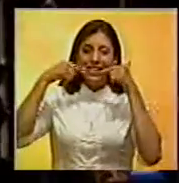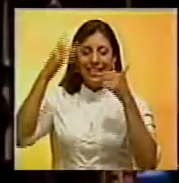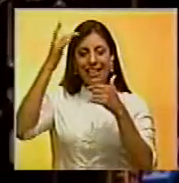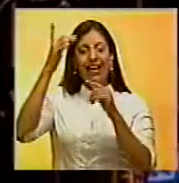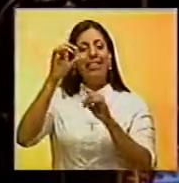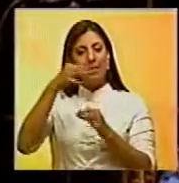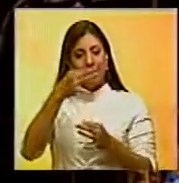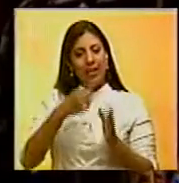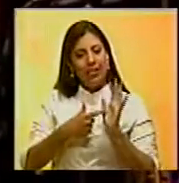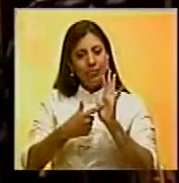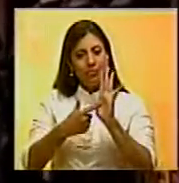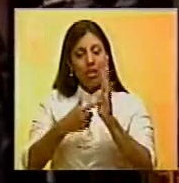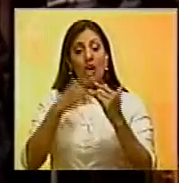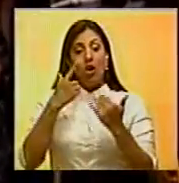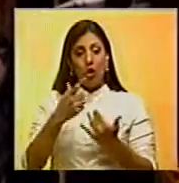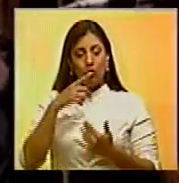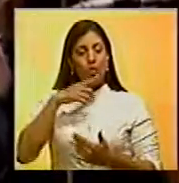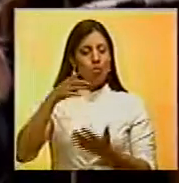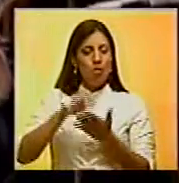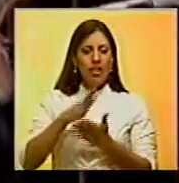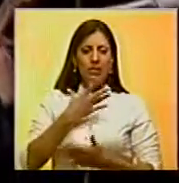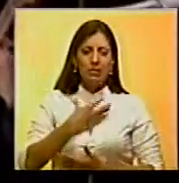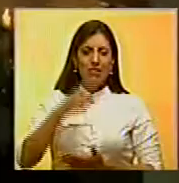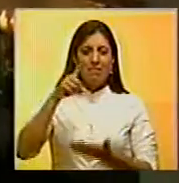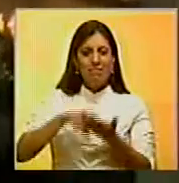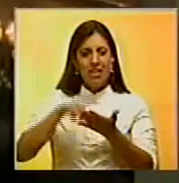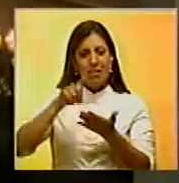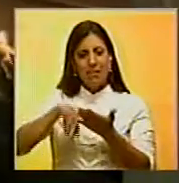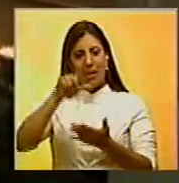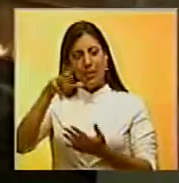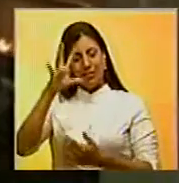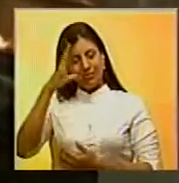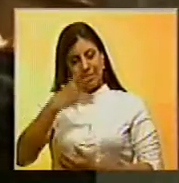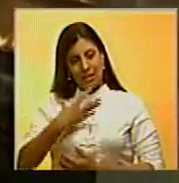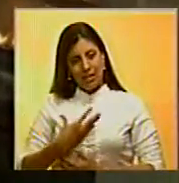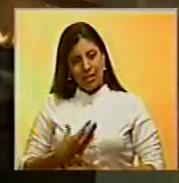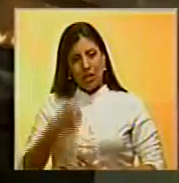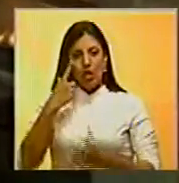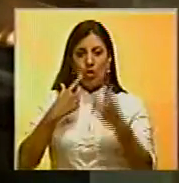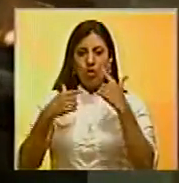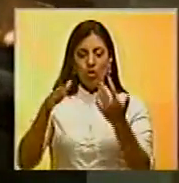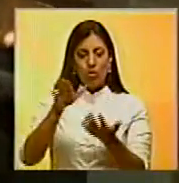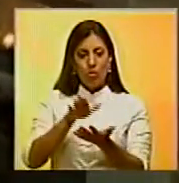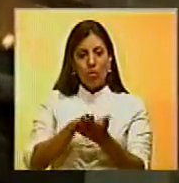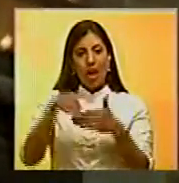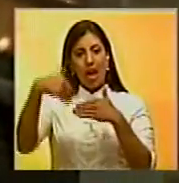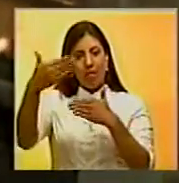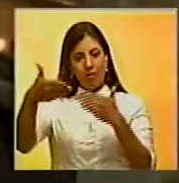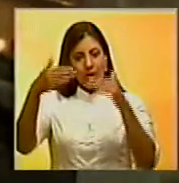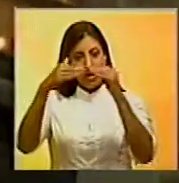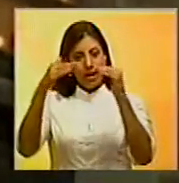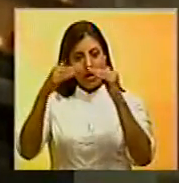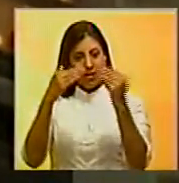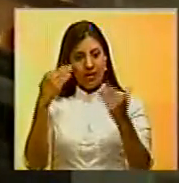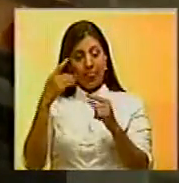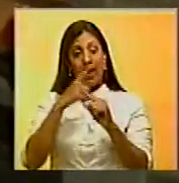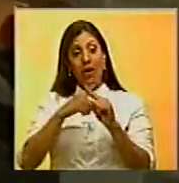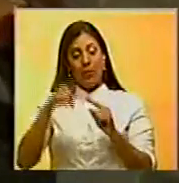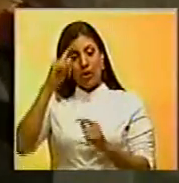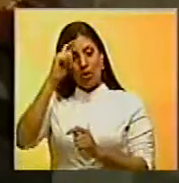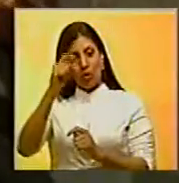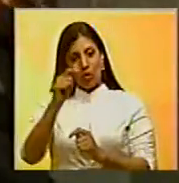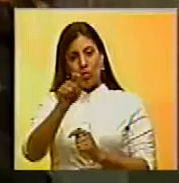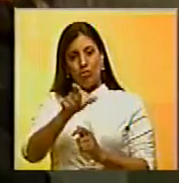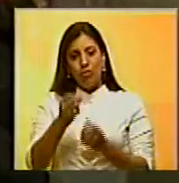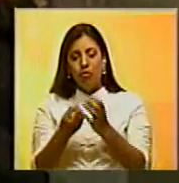la verdad. Su muerte ha dejado desolados a sus miles de fans y admiradores que lloran su pérdida en las afueras de su casa, mientras le rinden